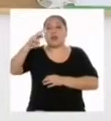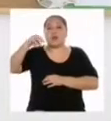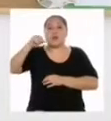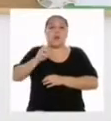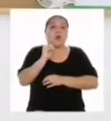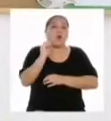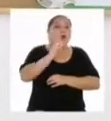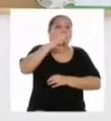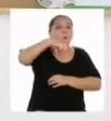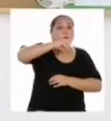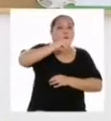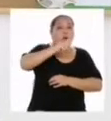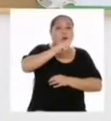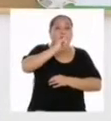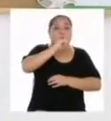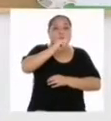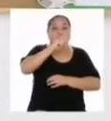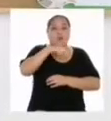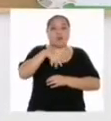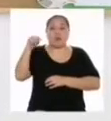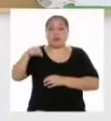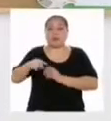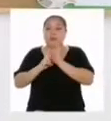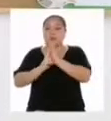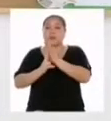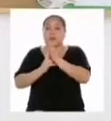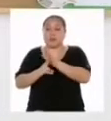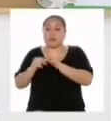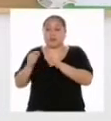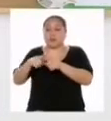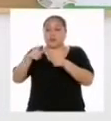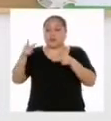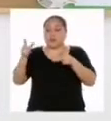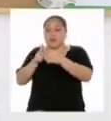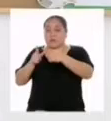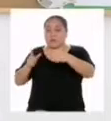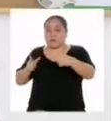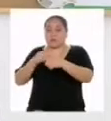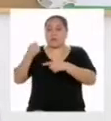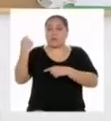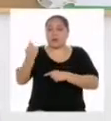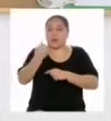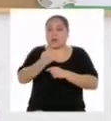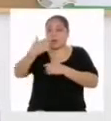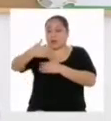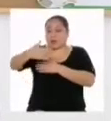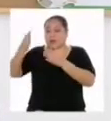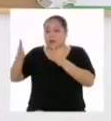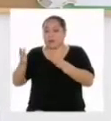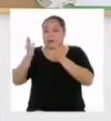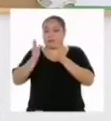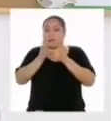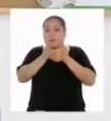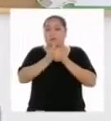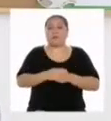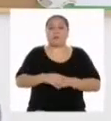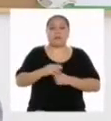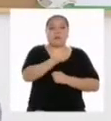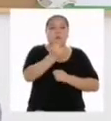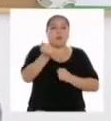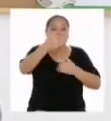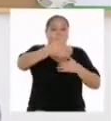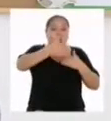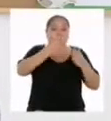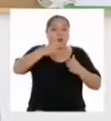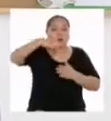Los histogramas muestran una representación proporcional de la cantidad de los datos agrupados en cada intervalo. Por su parte, los